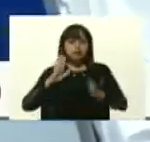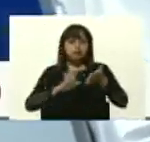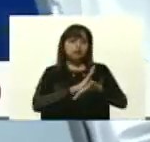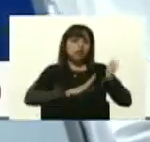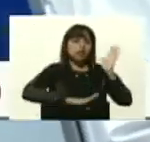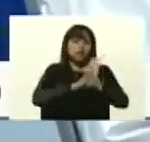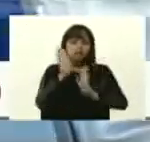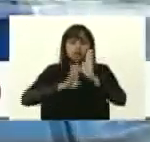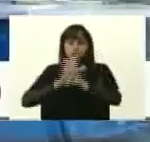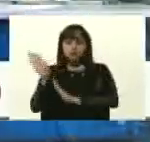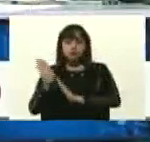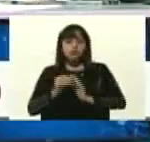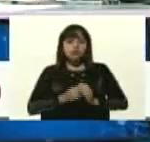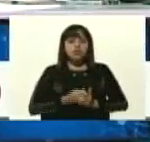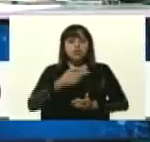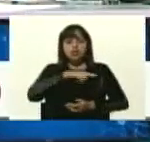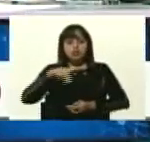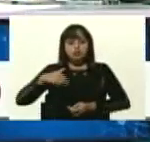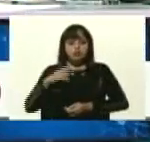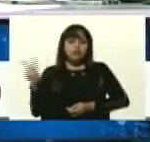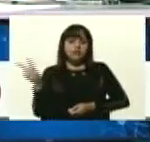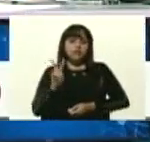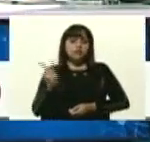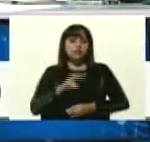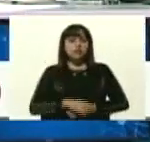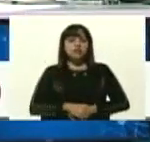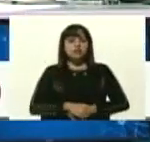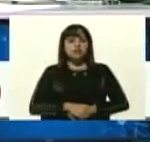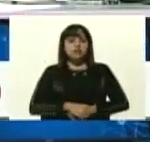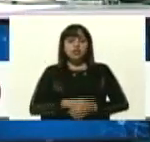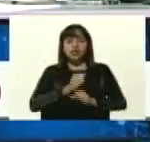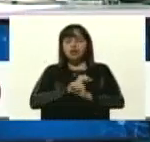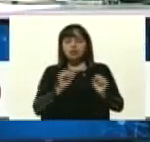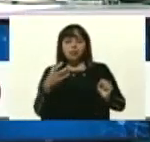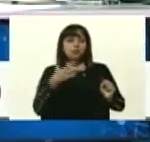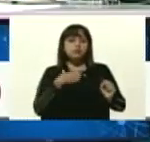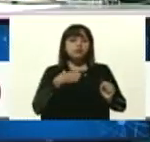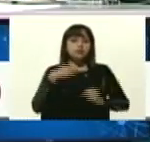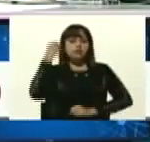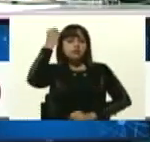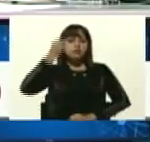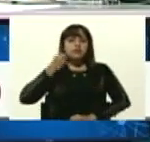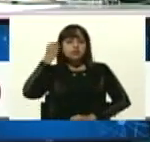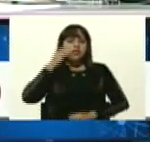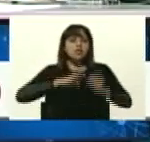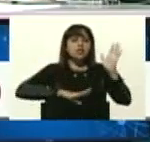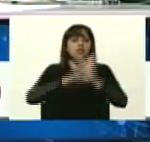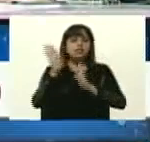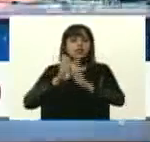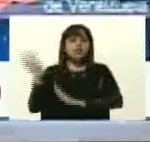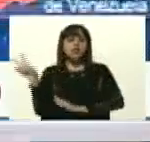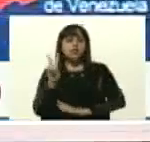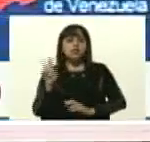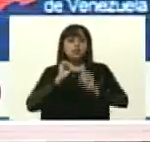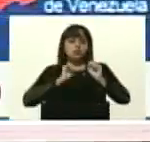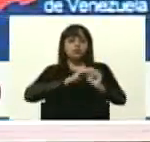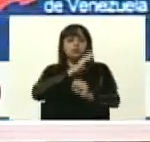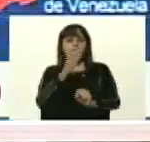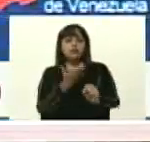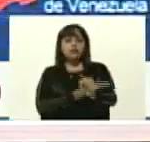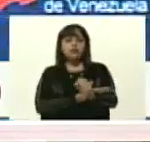de nuestra Venezuela, es imposible pensar en el desarrollo de la Venezuela potencia